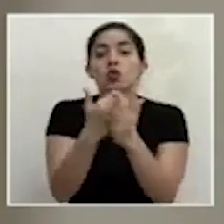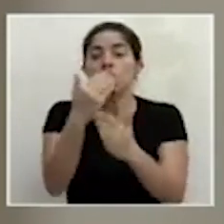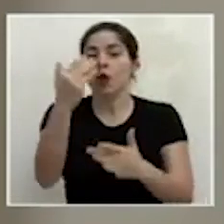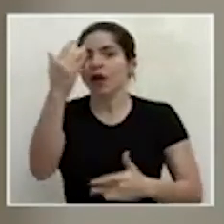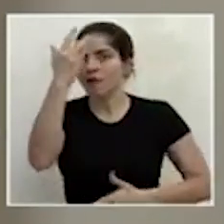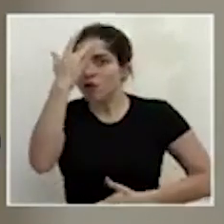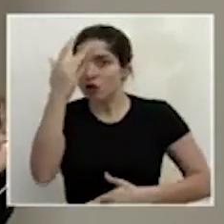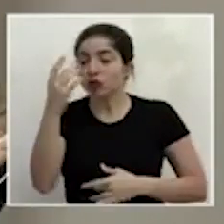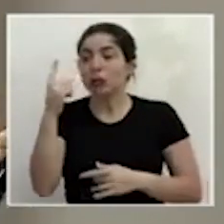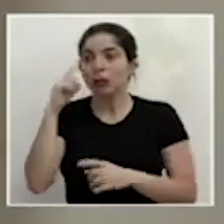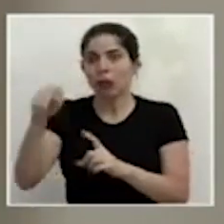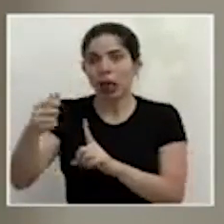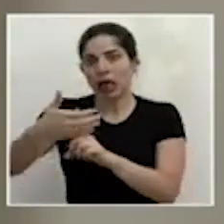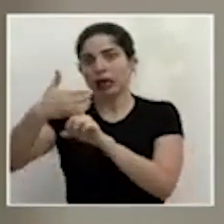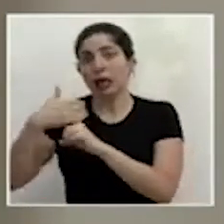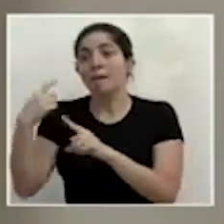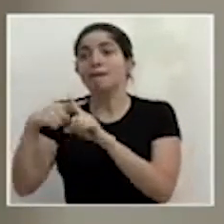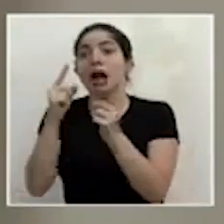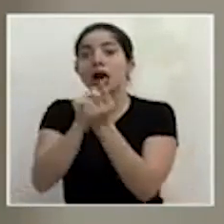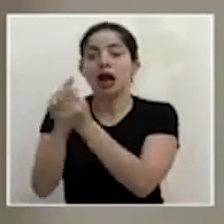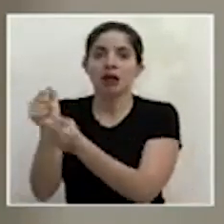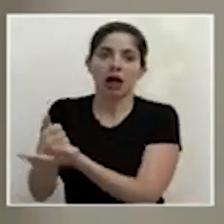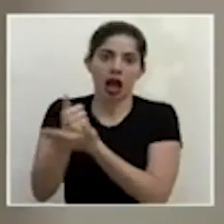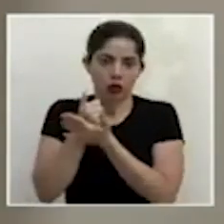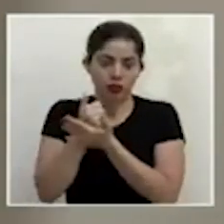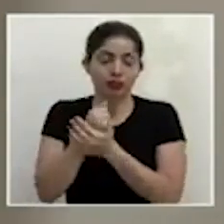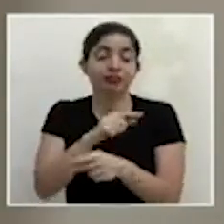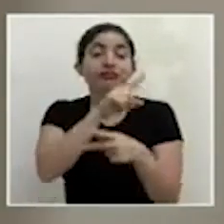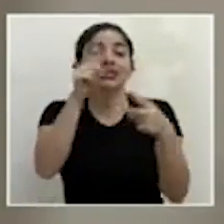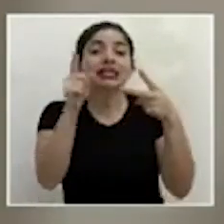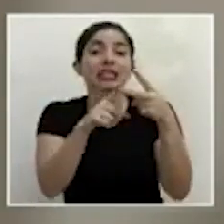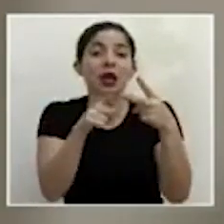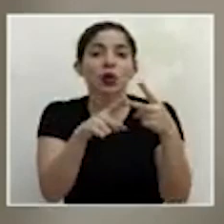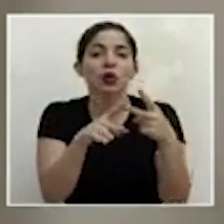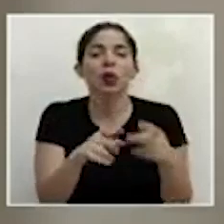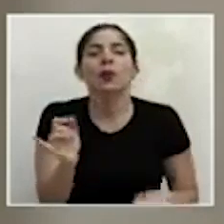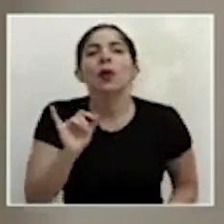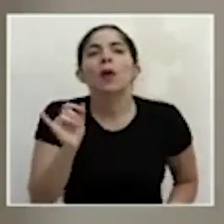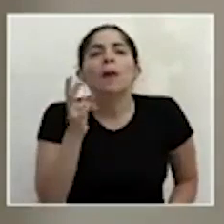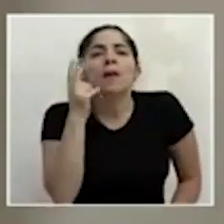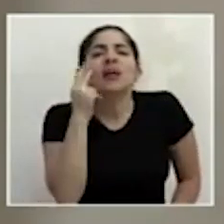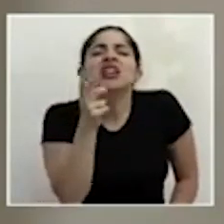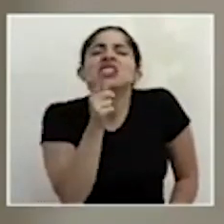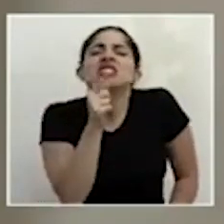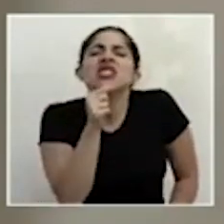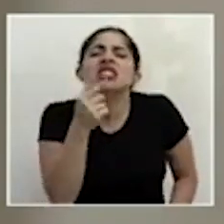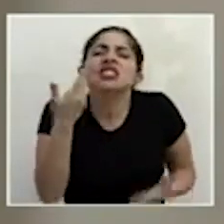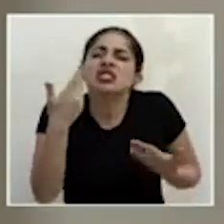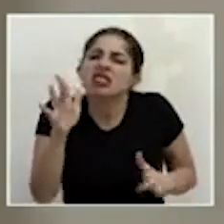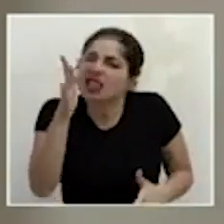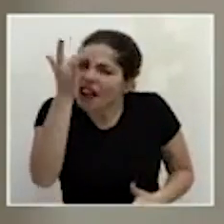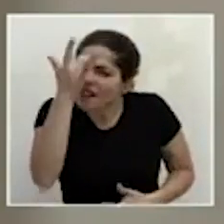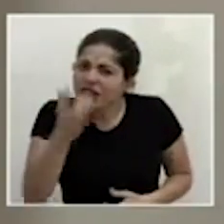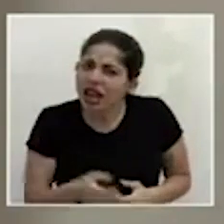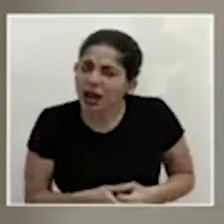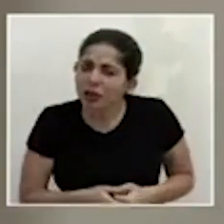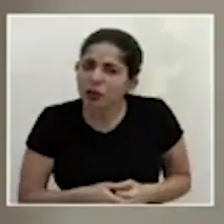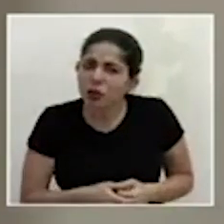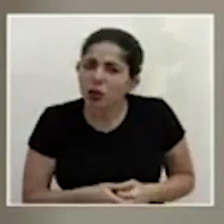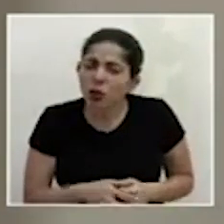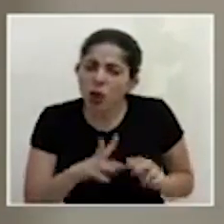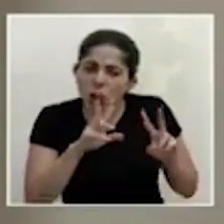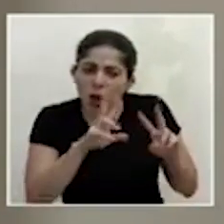aislarlos y sus contactos cercanos lo segundo es como para ver quien ya tuvo la enfermedad y por lo tanto ya